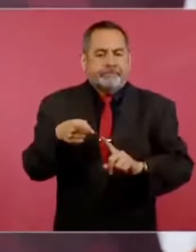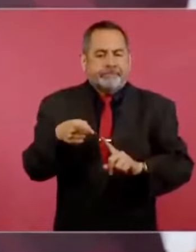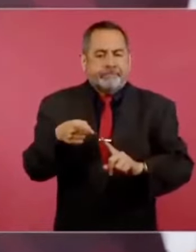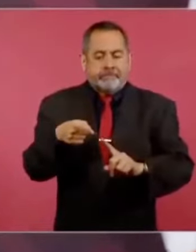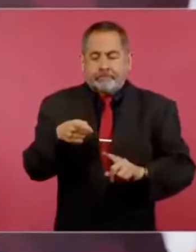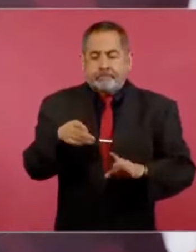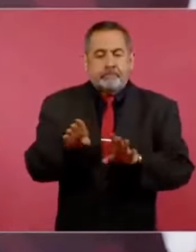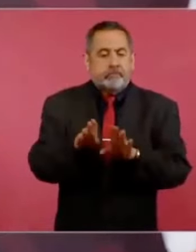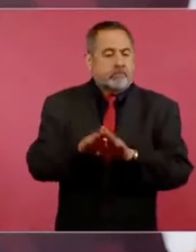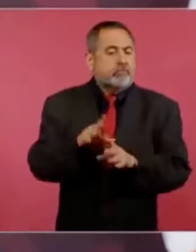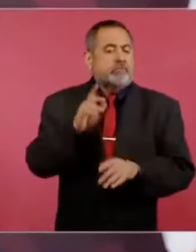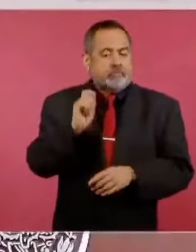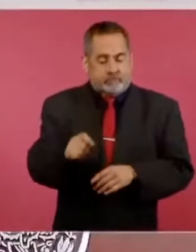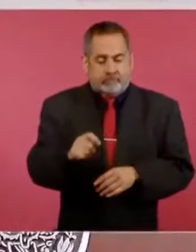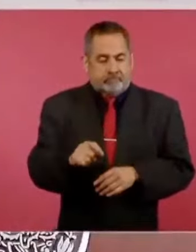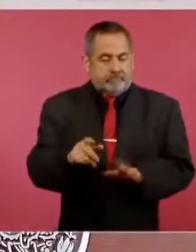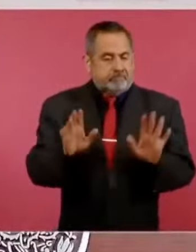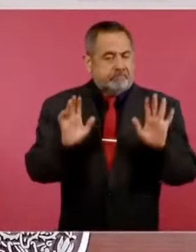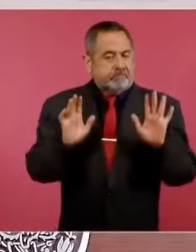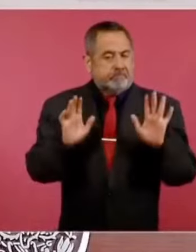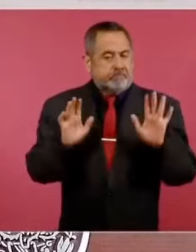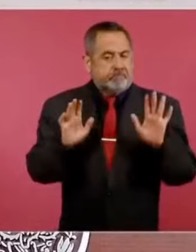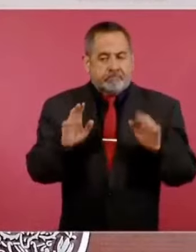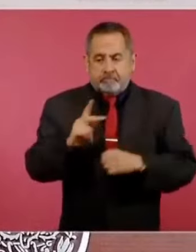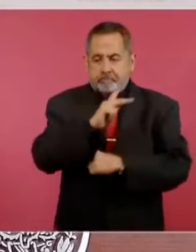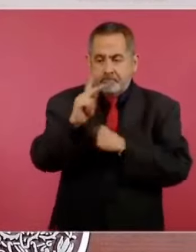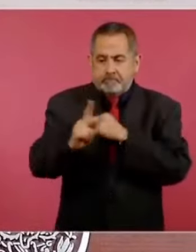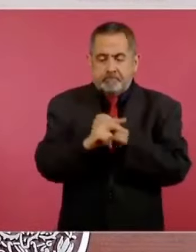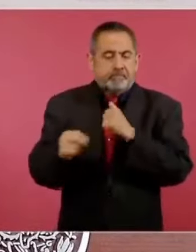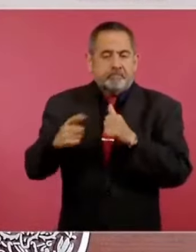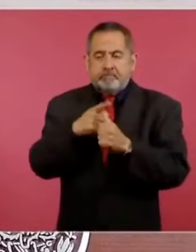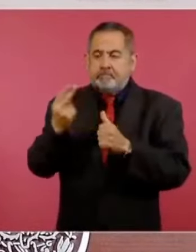la liberación política y económica del país.